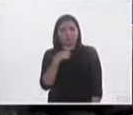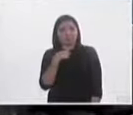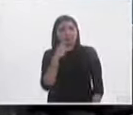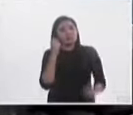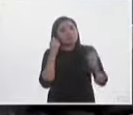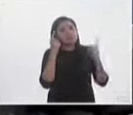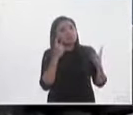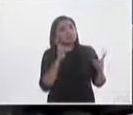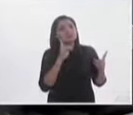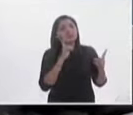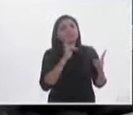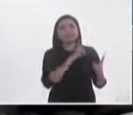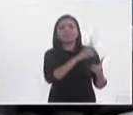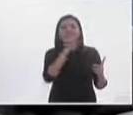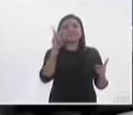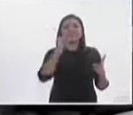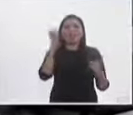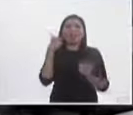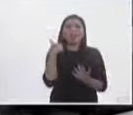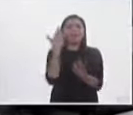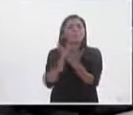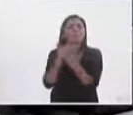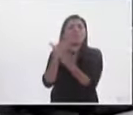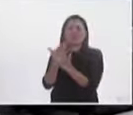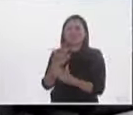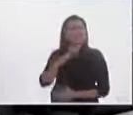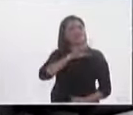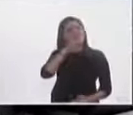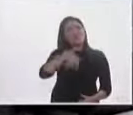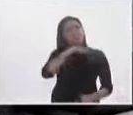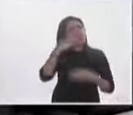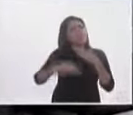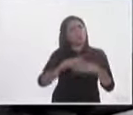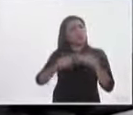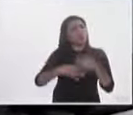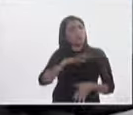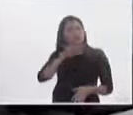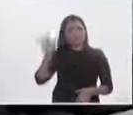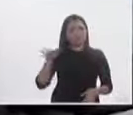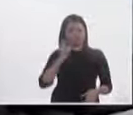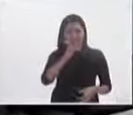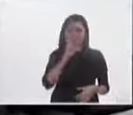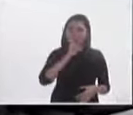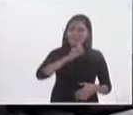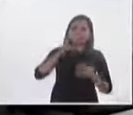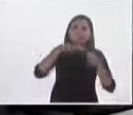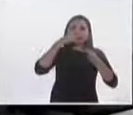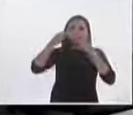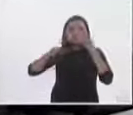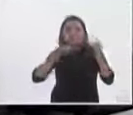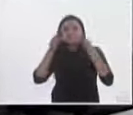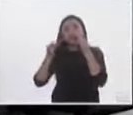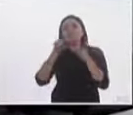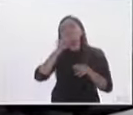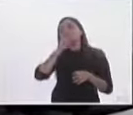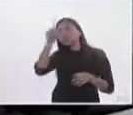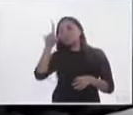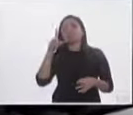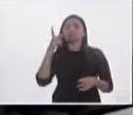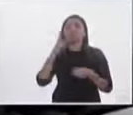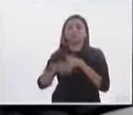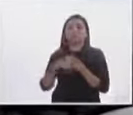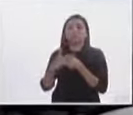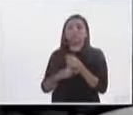pobreza de las propuestas de todos los partidos en realidad cuando uno mira las campañas electorales en Jalisco y en el país uno